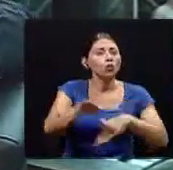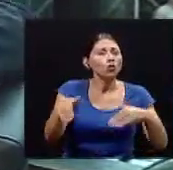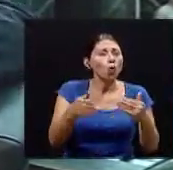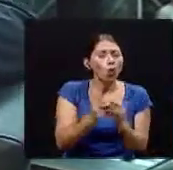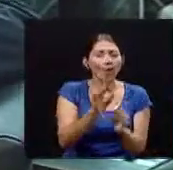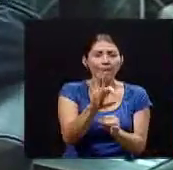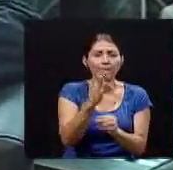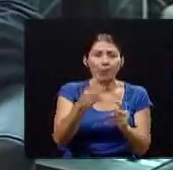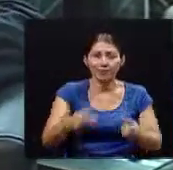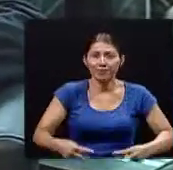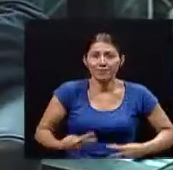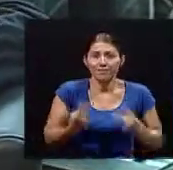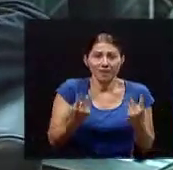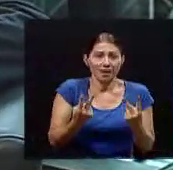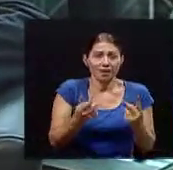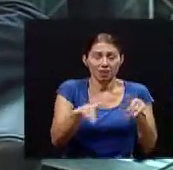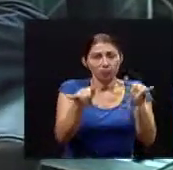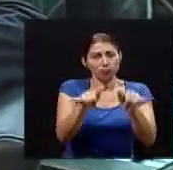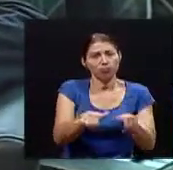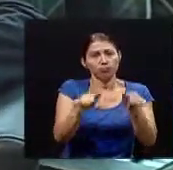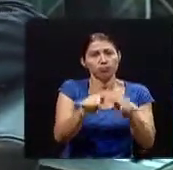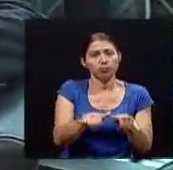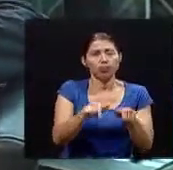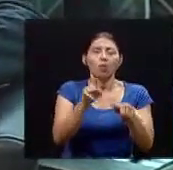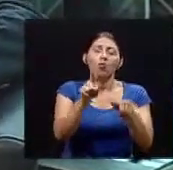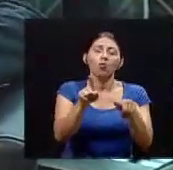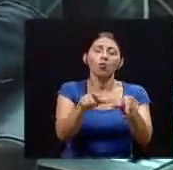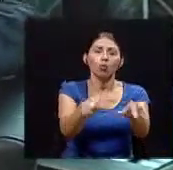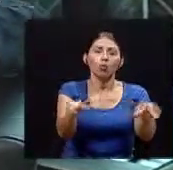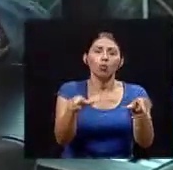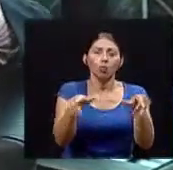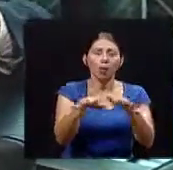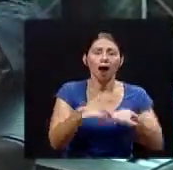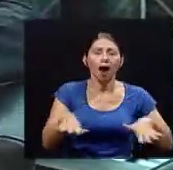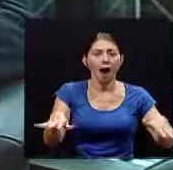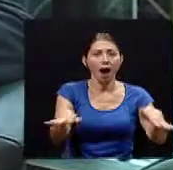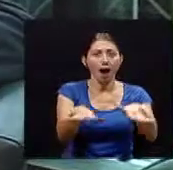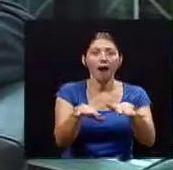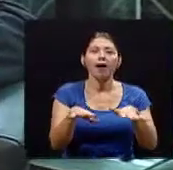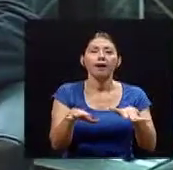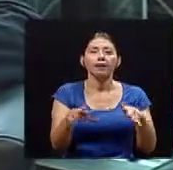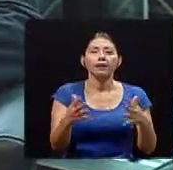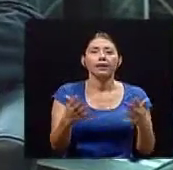una determinada área geográfica o espacio, digamos,